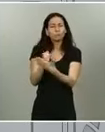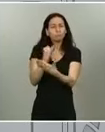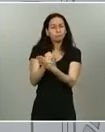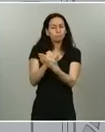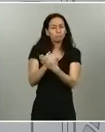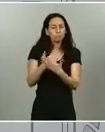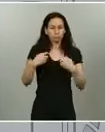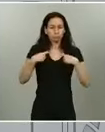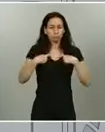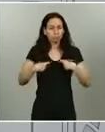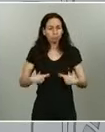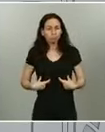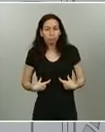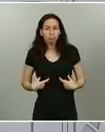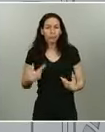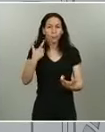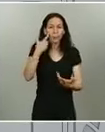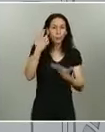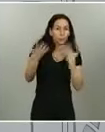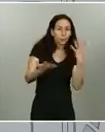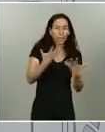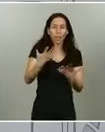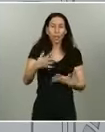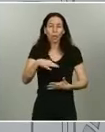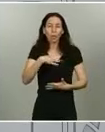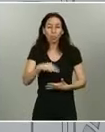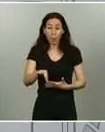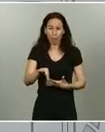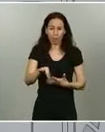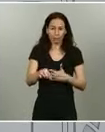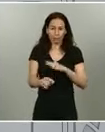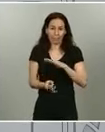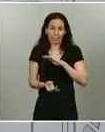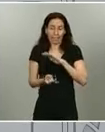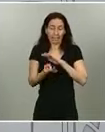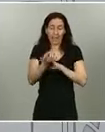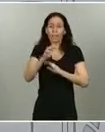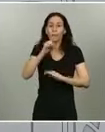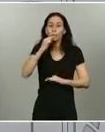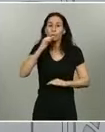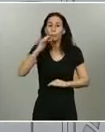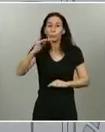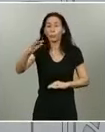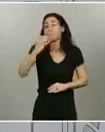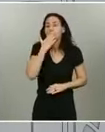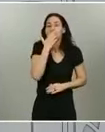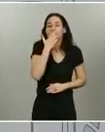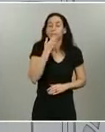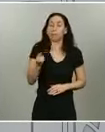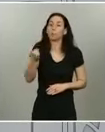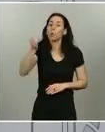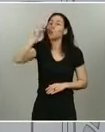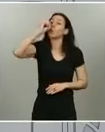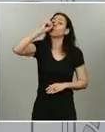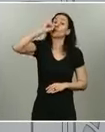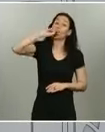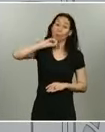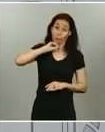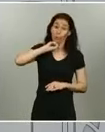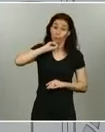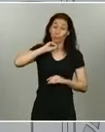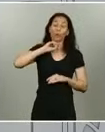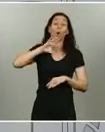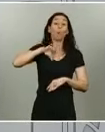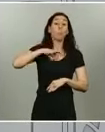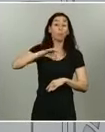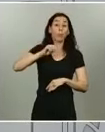maniobra que pueda generar aerosoles, por ejemplo, una intubación que pueda generar gotas que sí que se quedan más tiempo en el aire, a